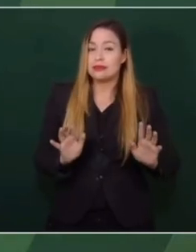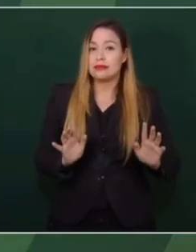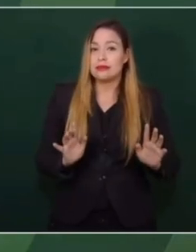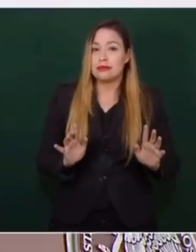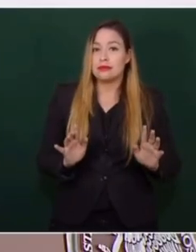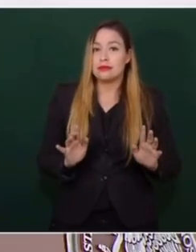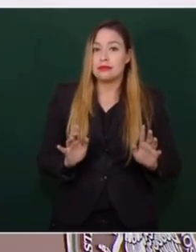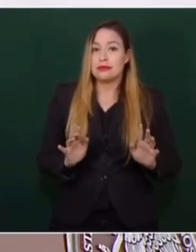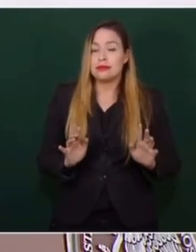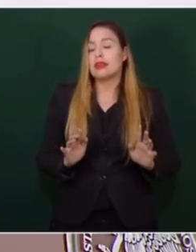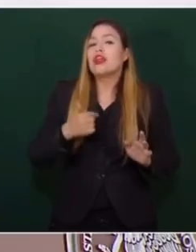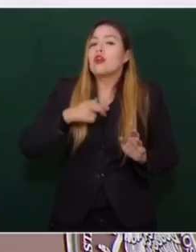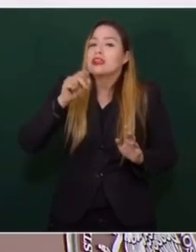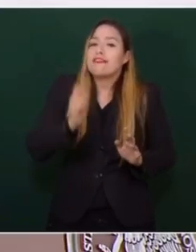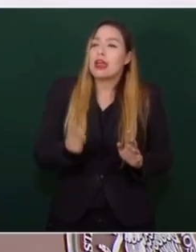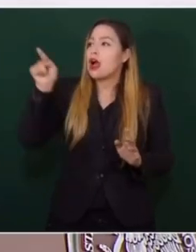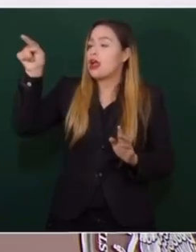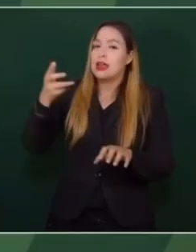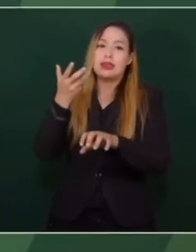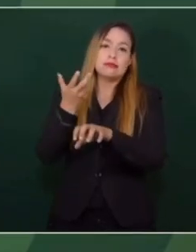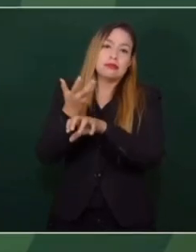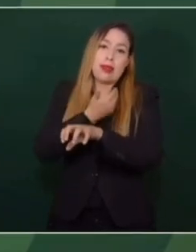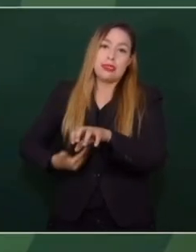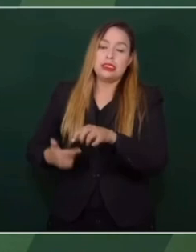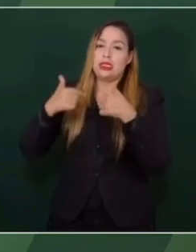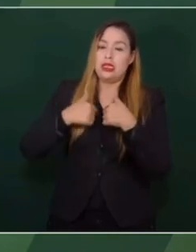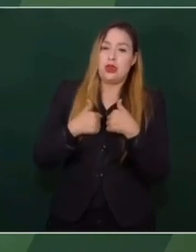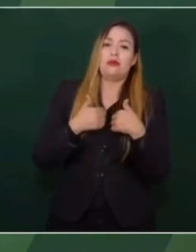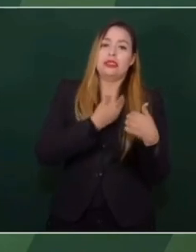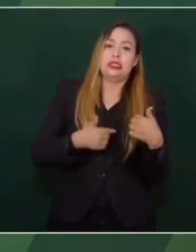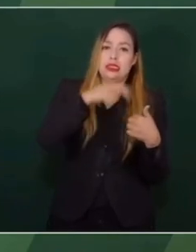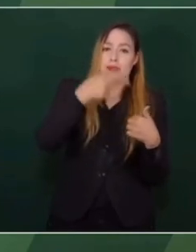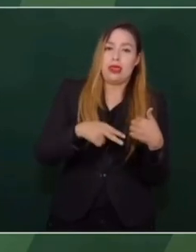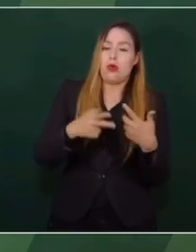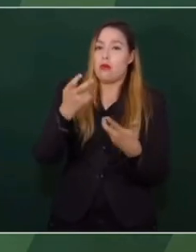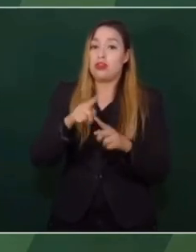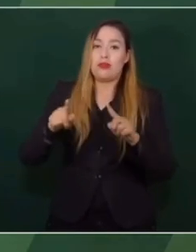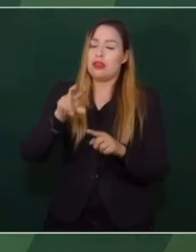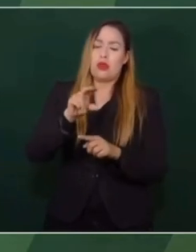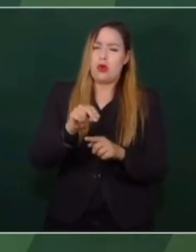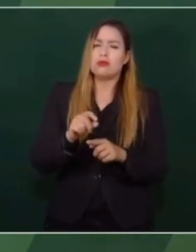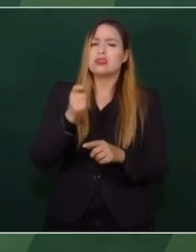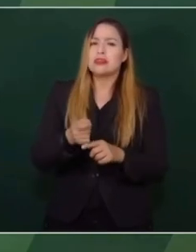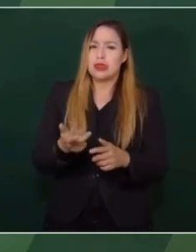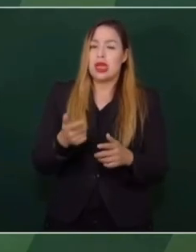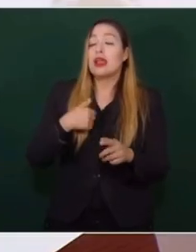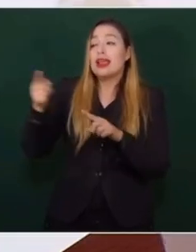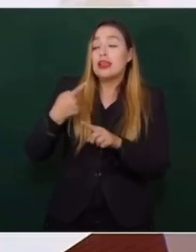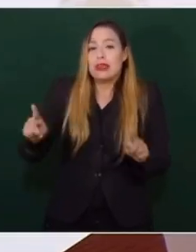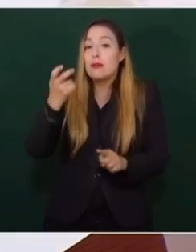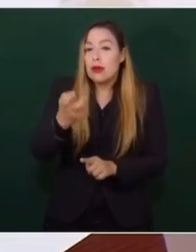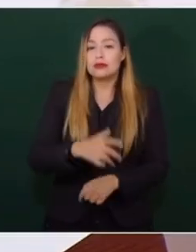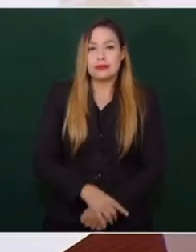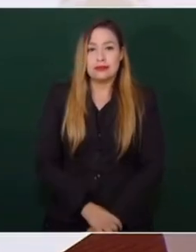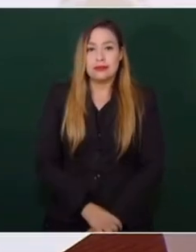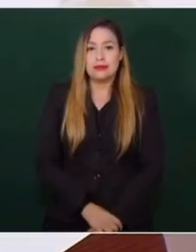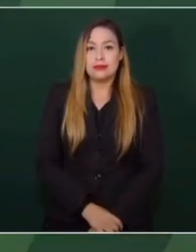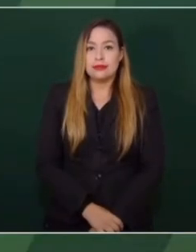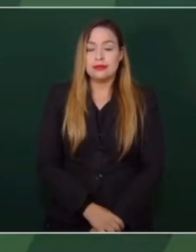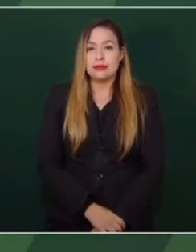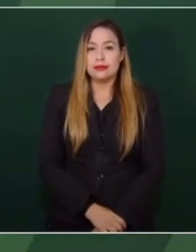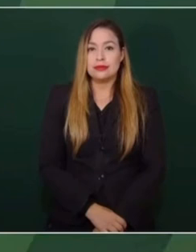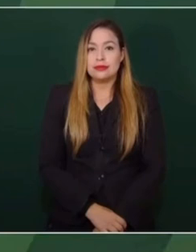Y no porque él es el presidente Biden y yo soy Andrés Manuel, sino porque las historias de nuestros pueblos son distintas. Y entonces